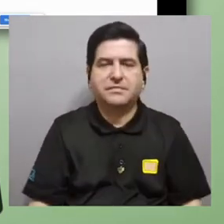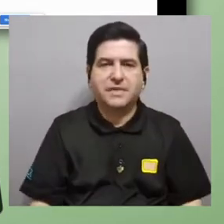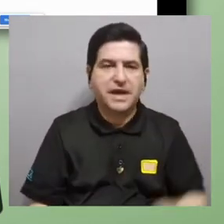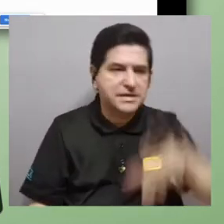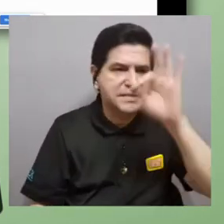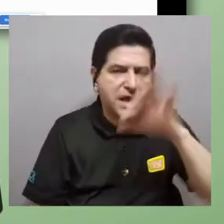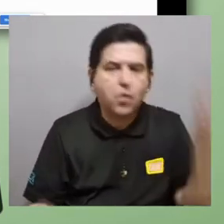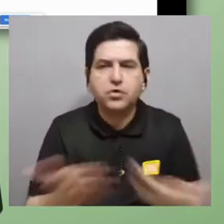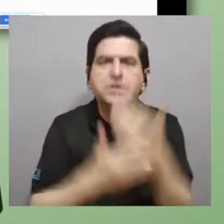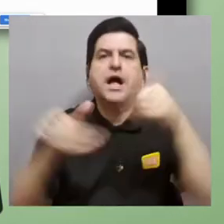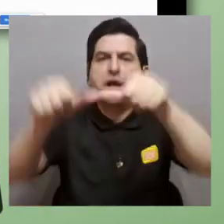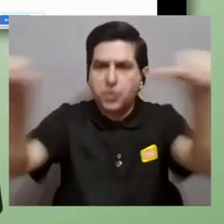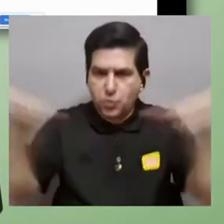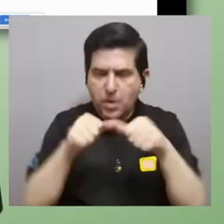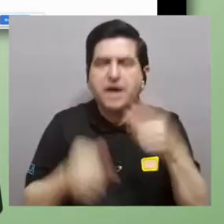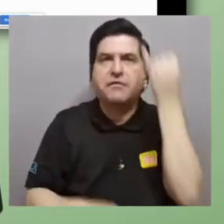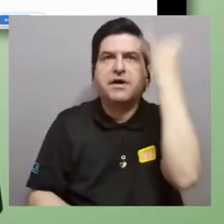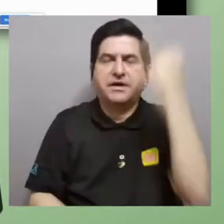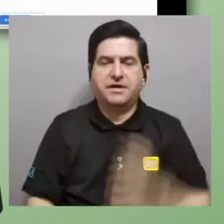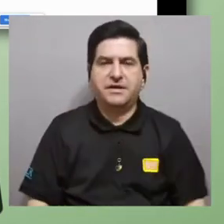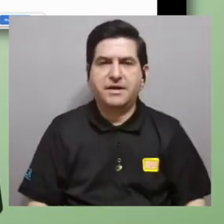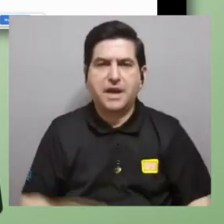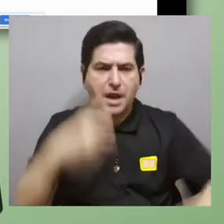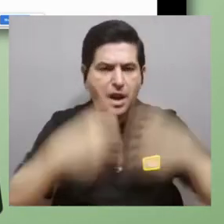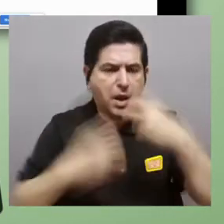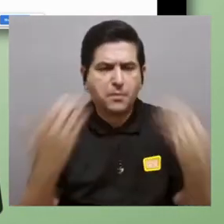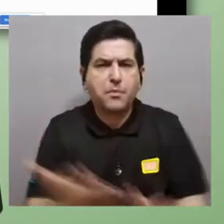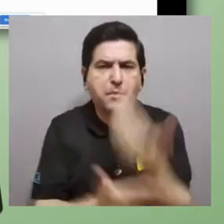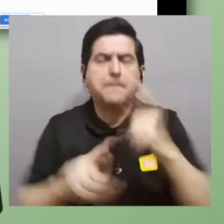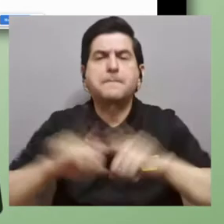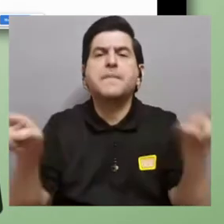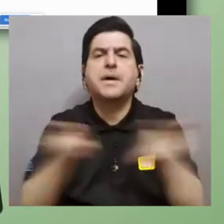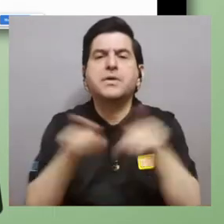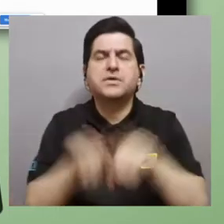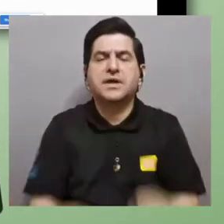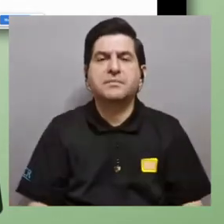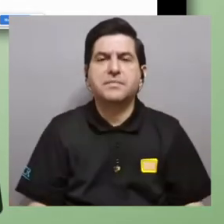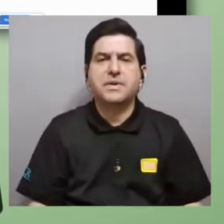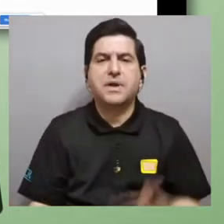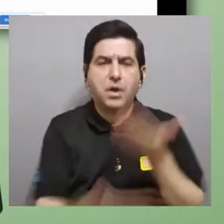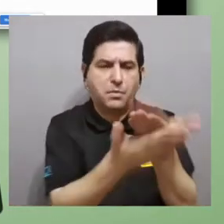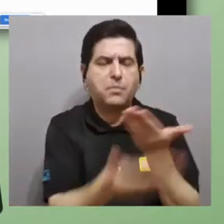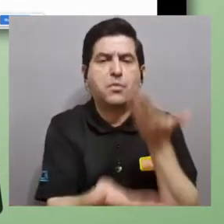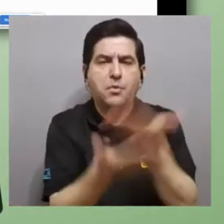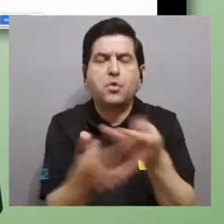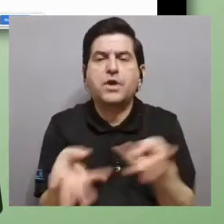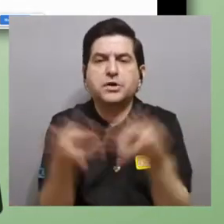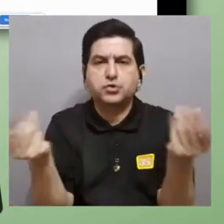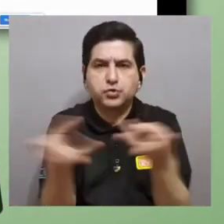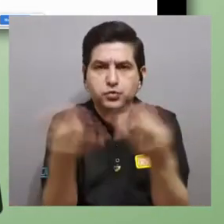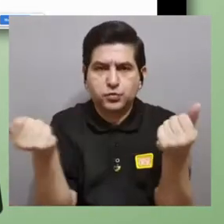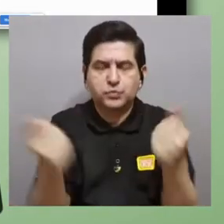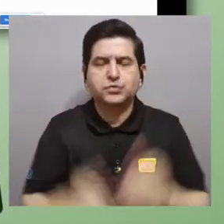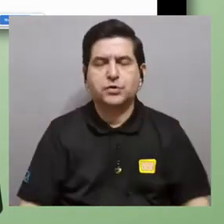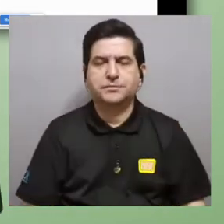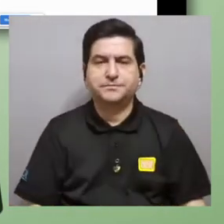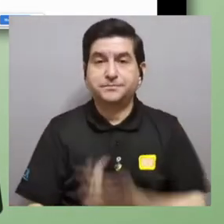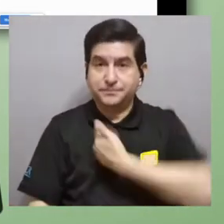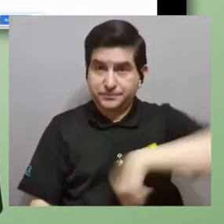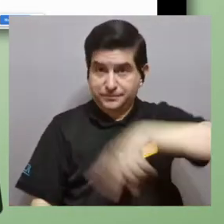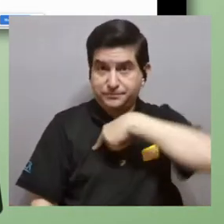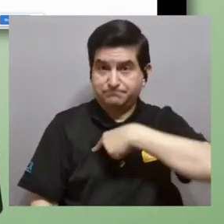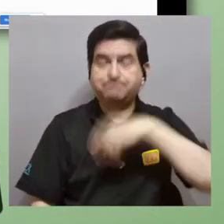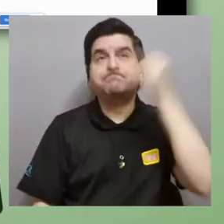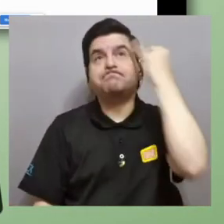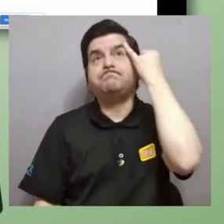salir a encontrar campos nuevos encontrar problemas nuevos pero también ofrecer algunas soluciones entonces